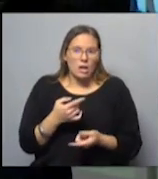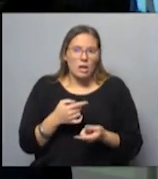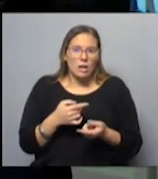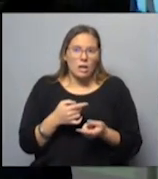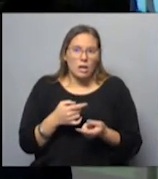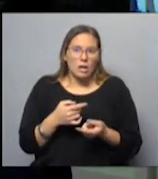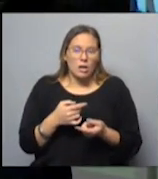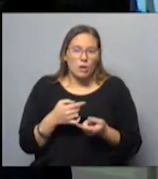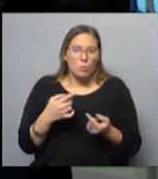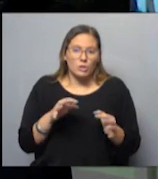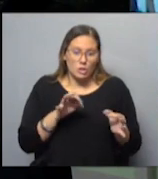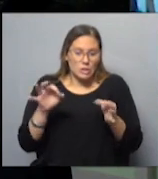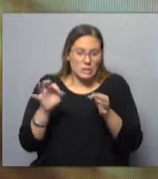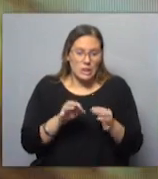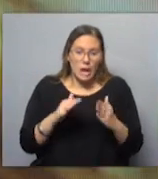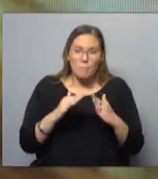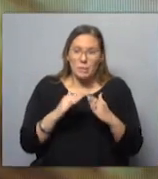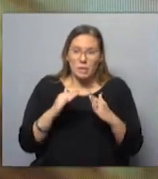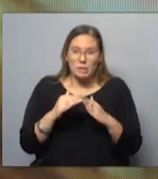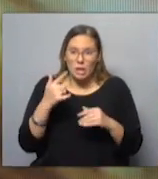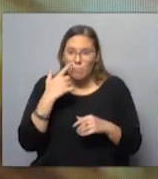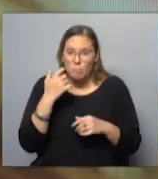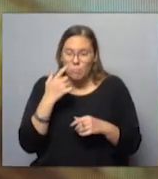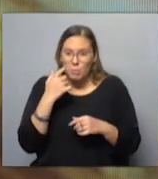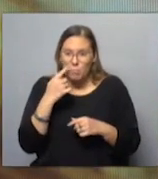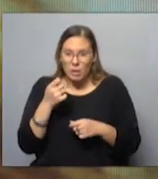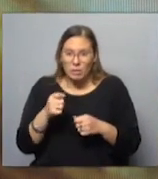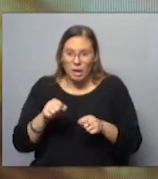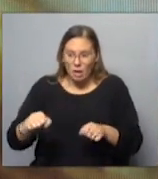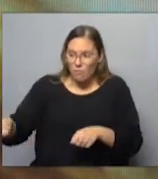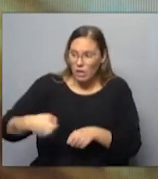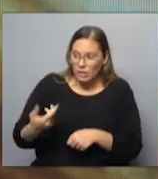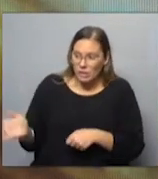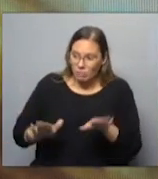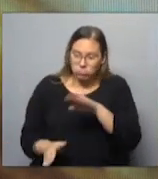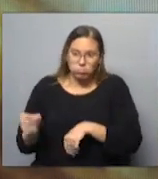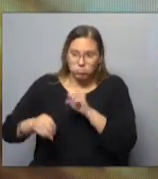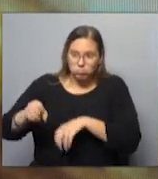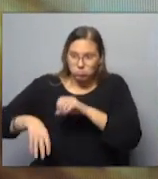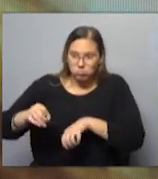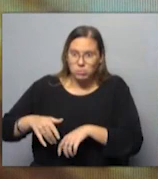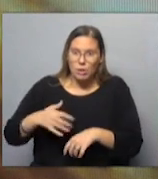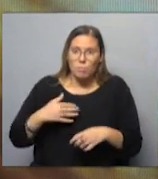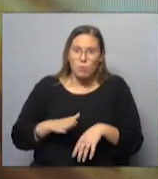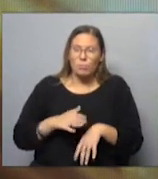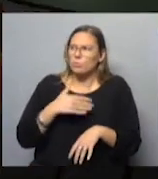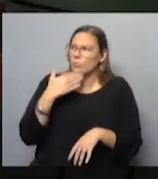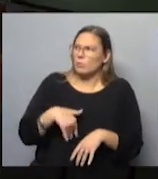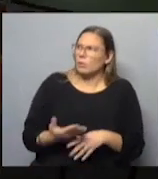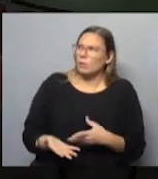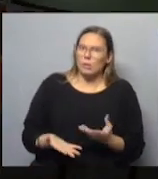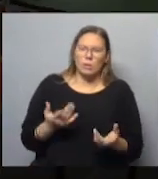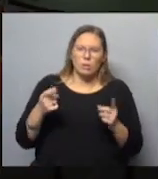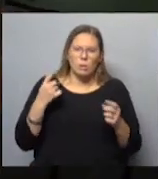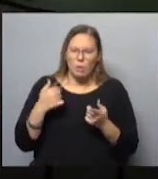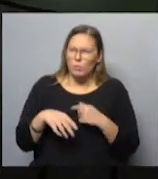llegué a mi casa y realmente mi padre estaba haciendo las valijas, siento que fue un momento que no lo entendí. Fue